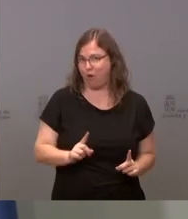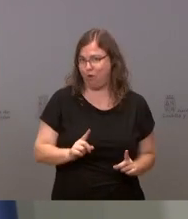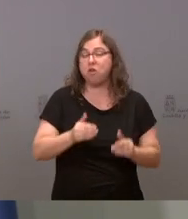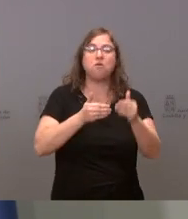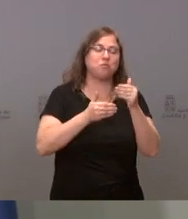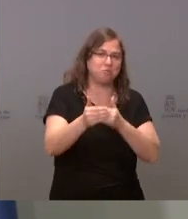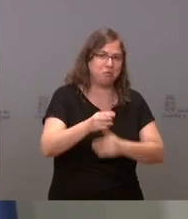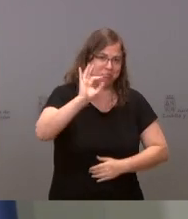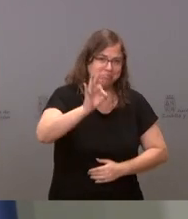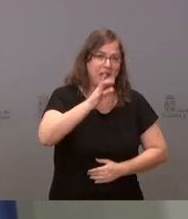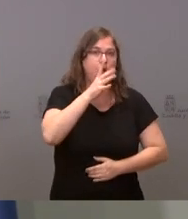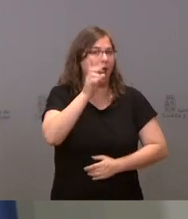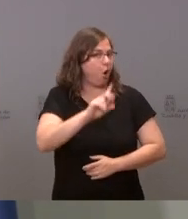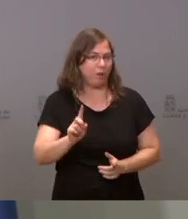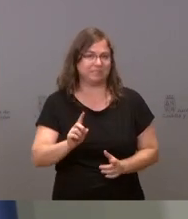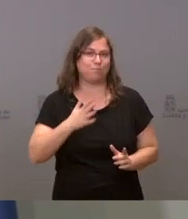lo es.